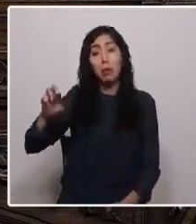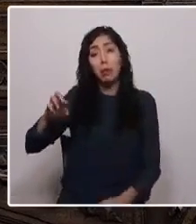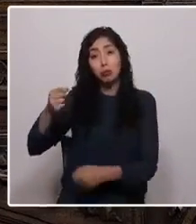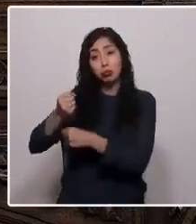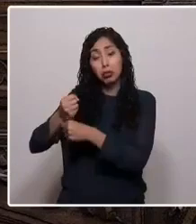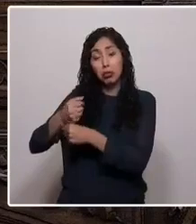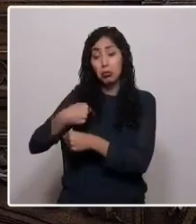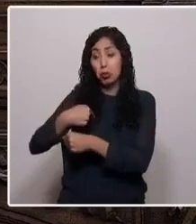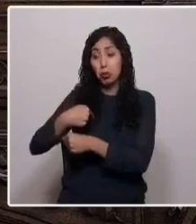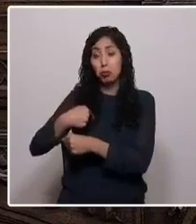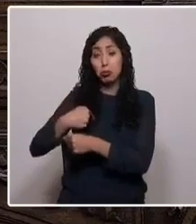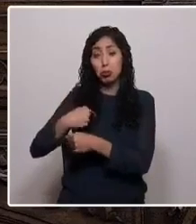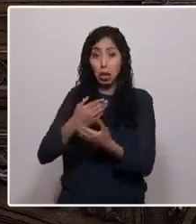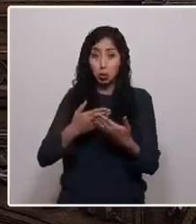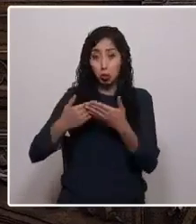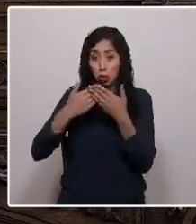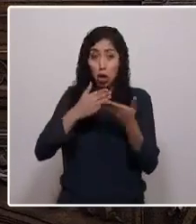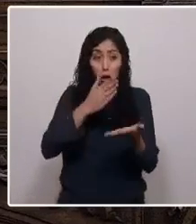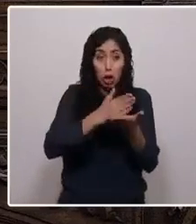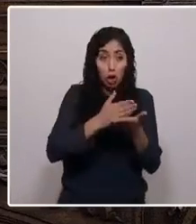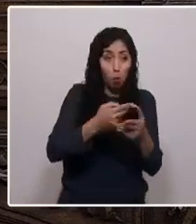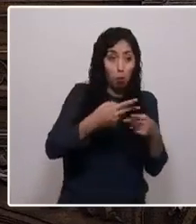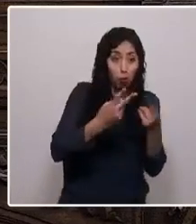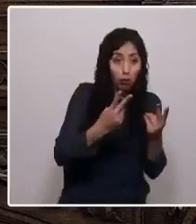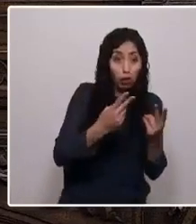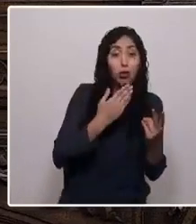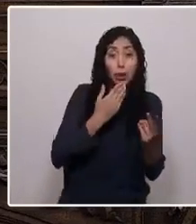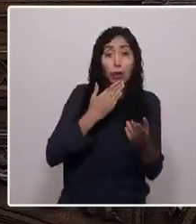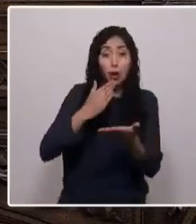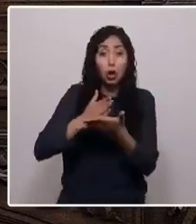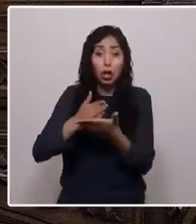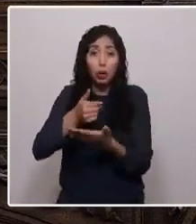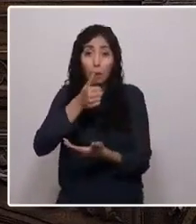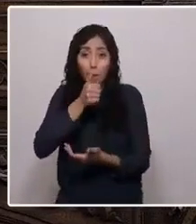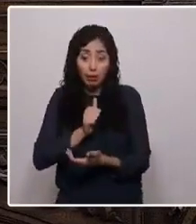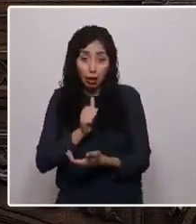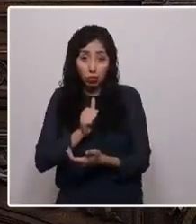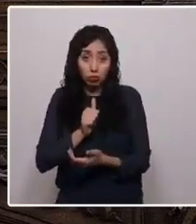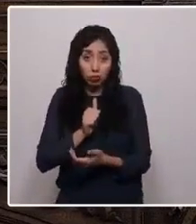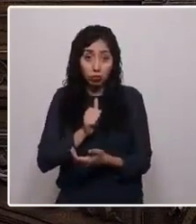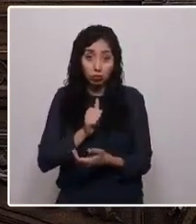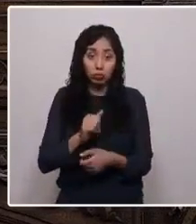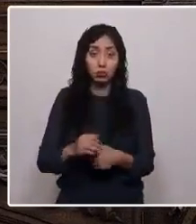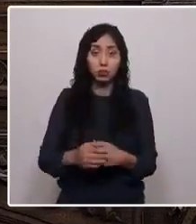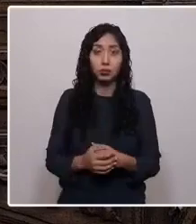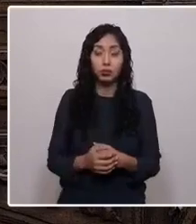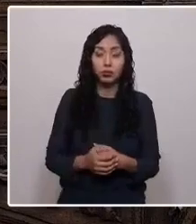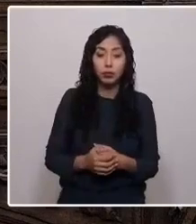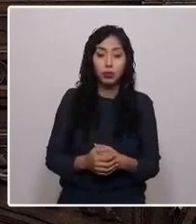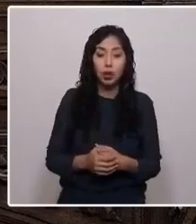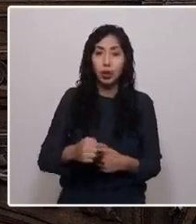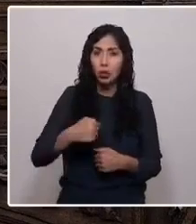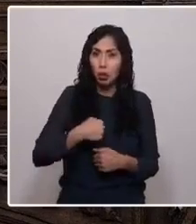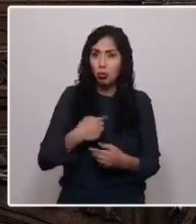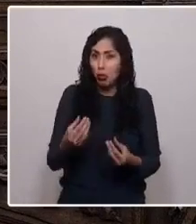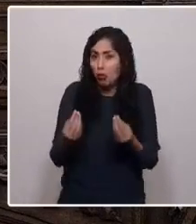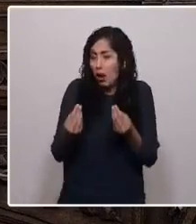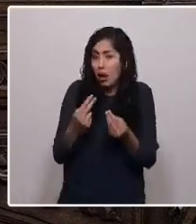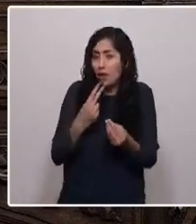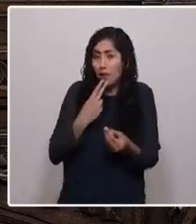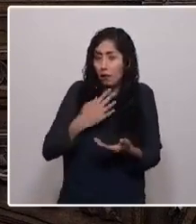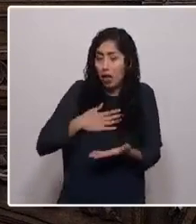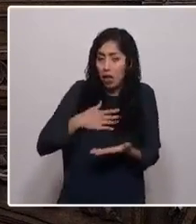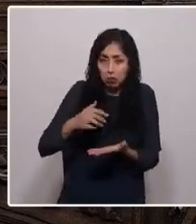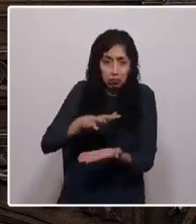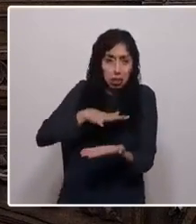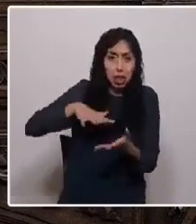colegios públicos como en colegios privados, en ambos. Tuve un buen pasar, mi familia era una